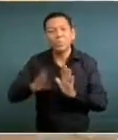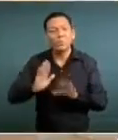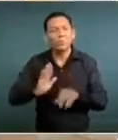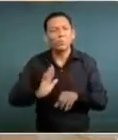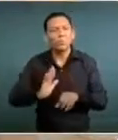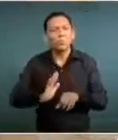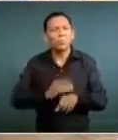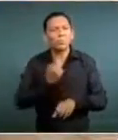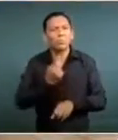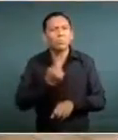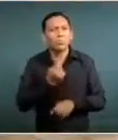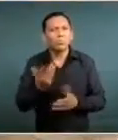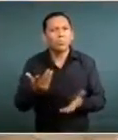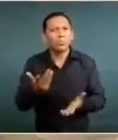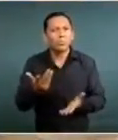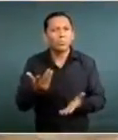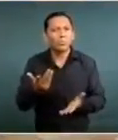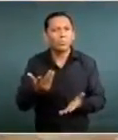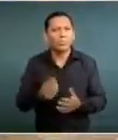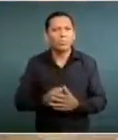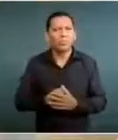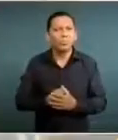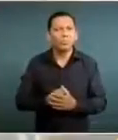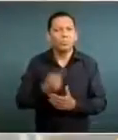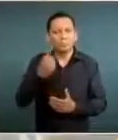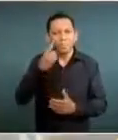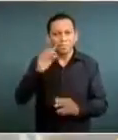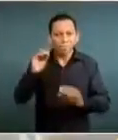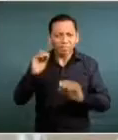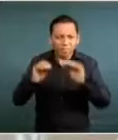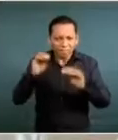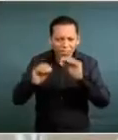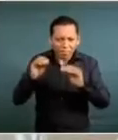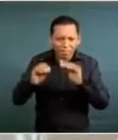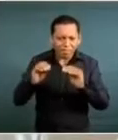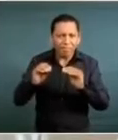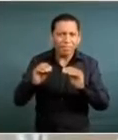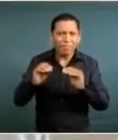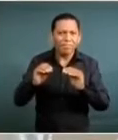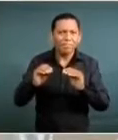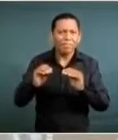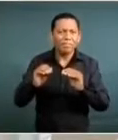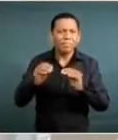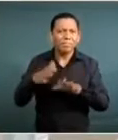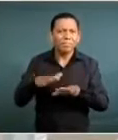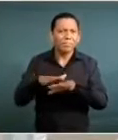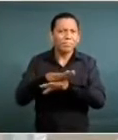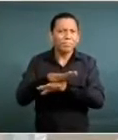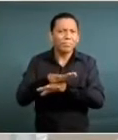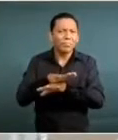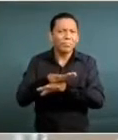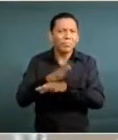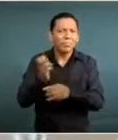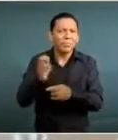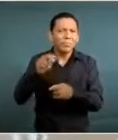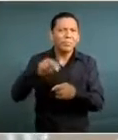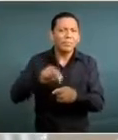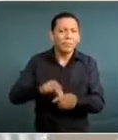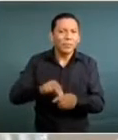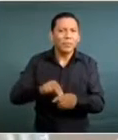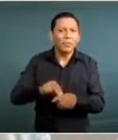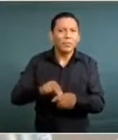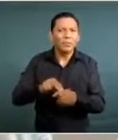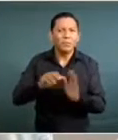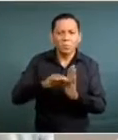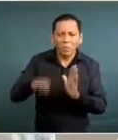un ajuste de funciones